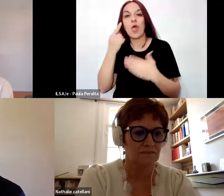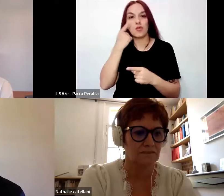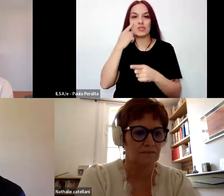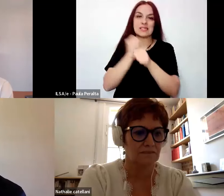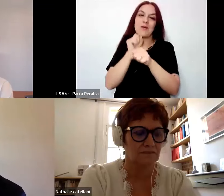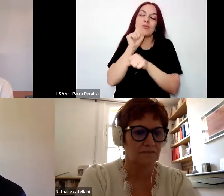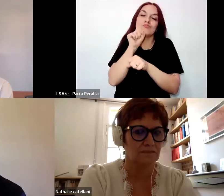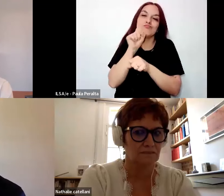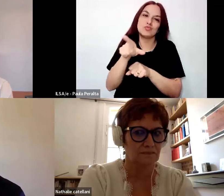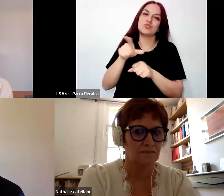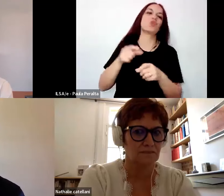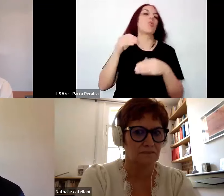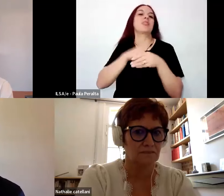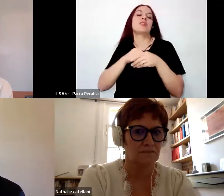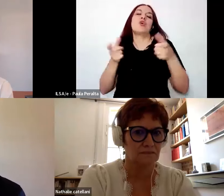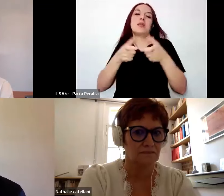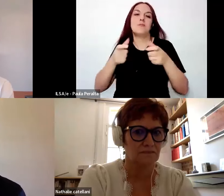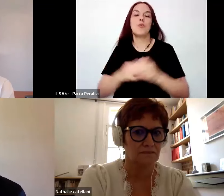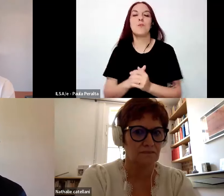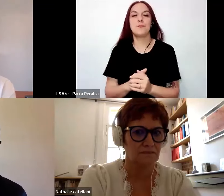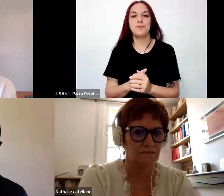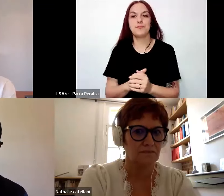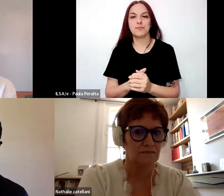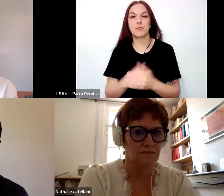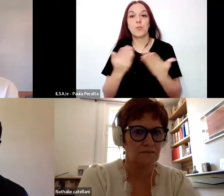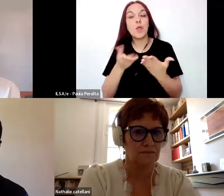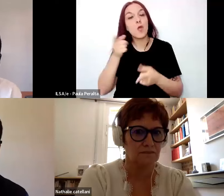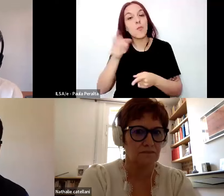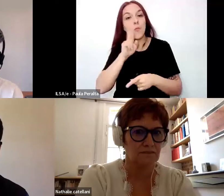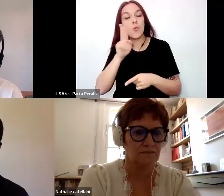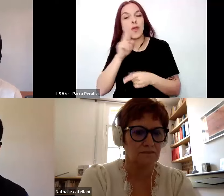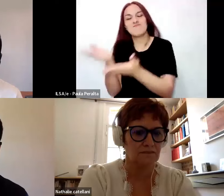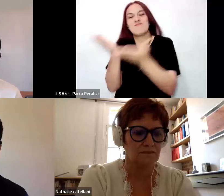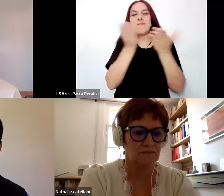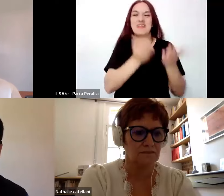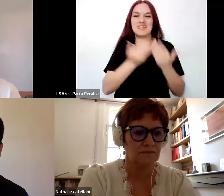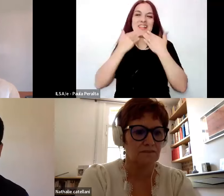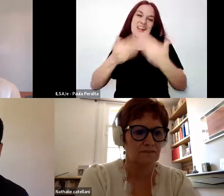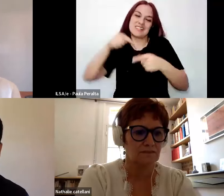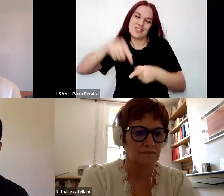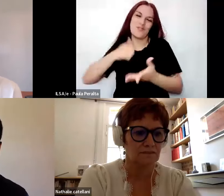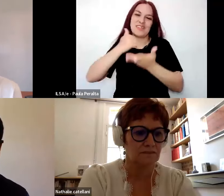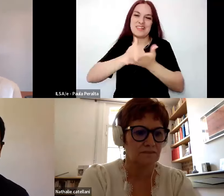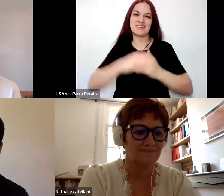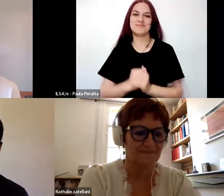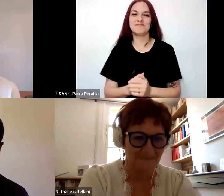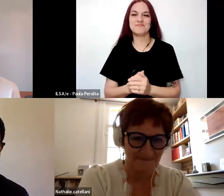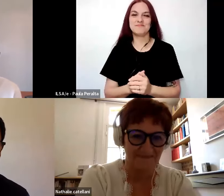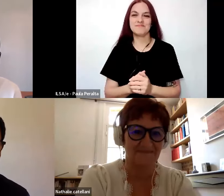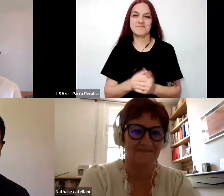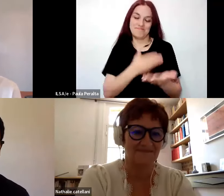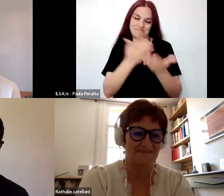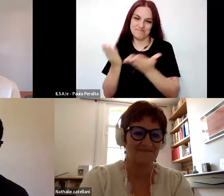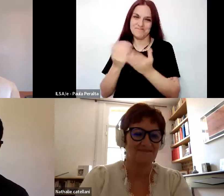seguramente están haciendo en torno a estos temas. Nathalie, entonces, bienvenida, muchas gracias por acompañarnos y te damos la palabra.